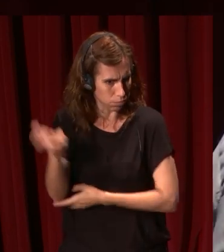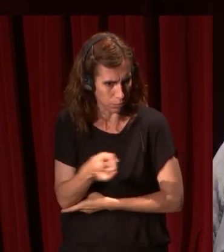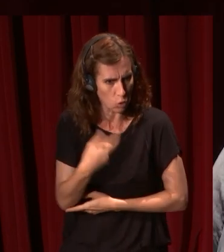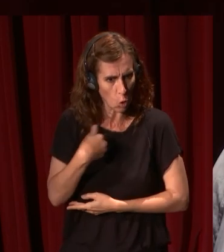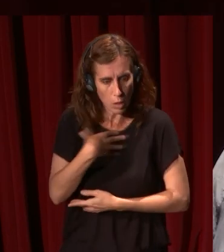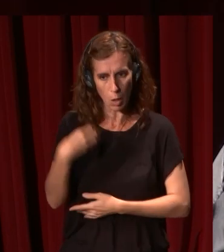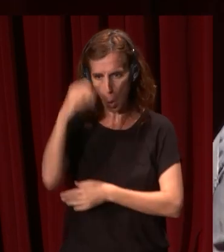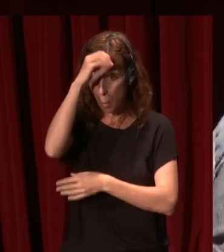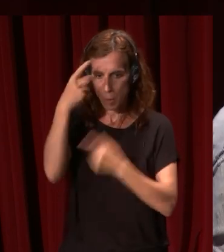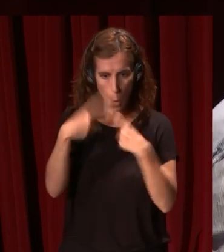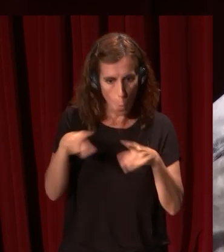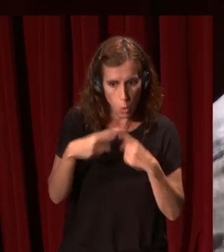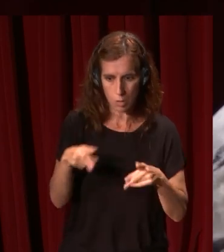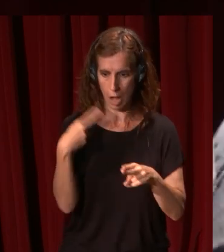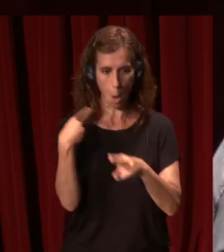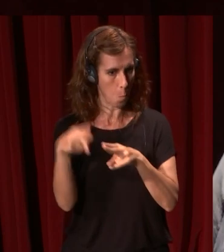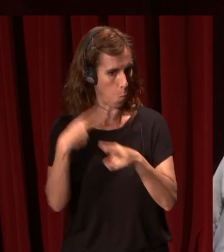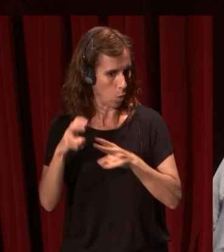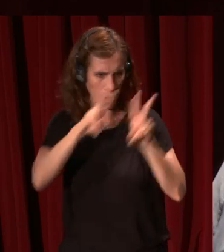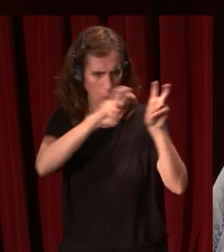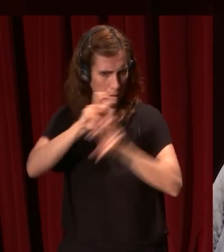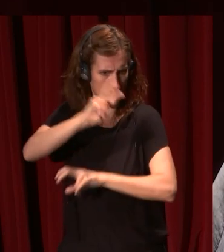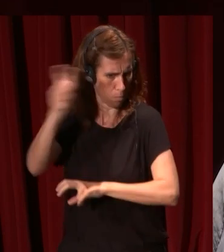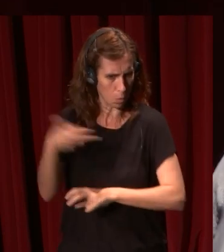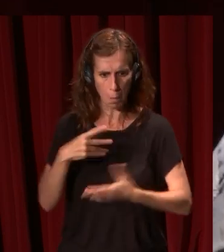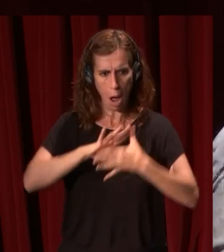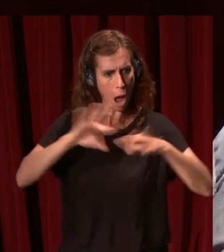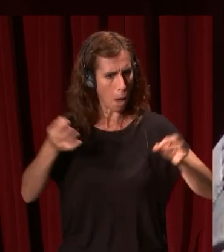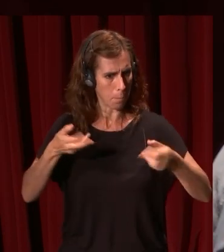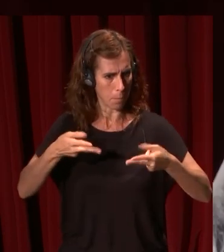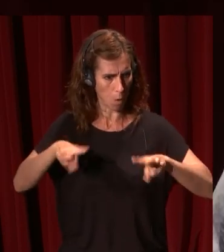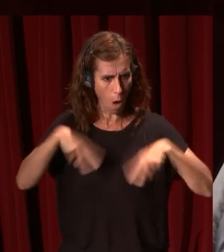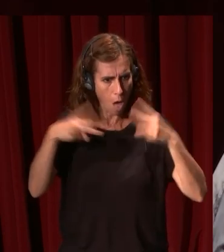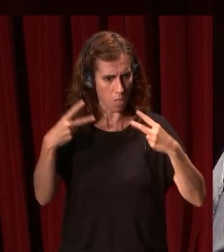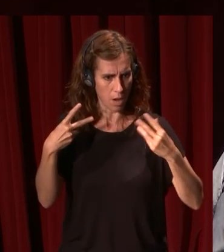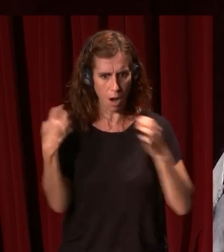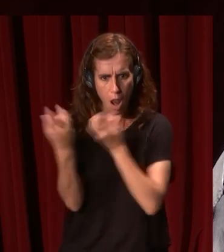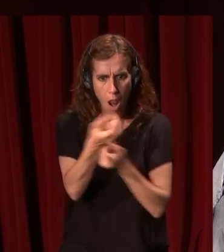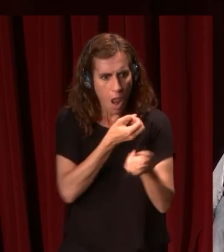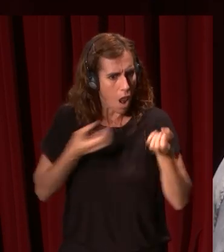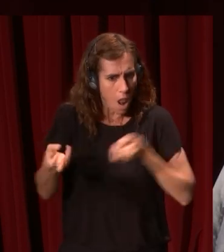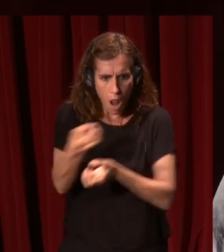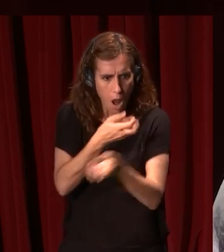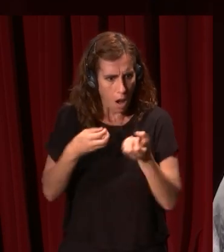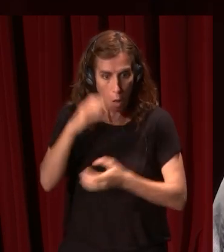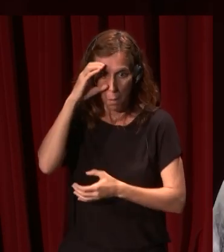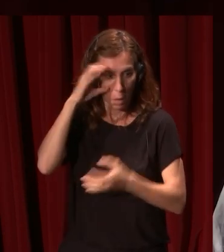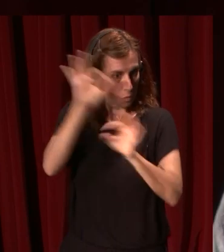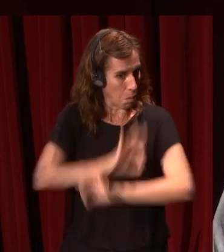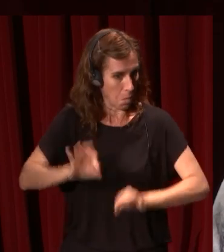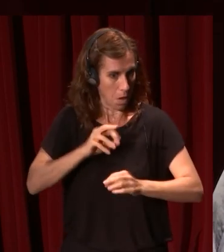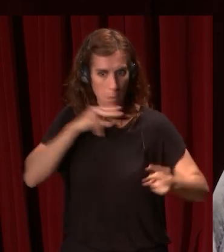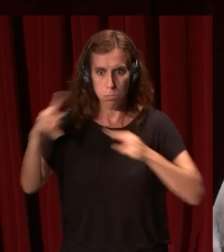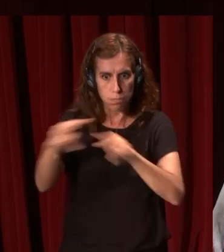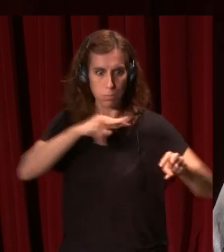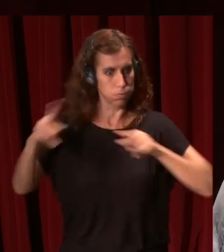música sobre política sobre cualquier cosa y las hablo con mis amigos en las cenas todos a la vez evidentemente no nos escuchamos ninguno